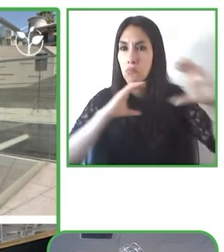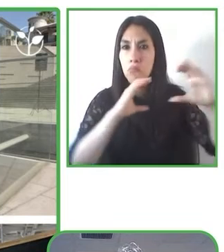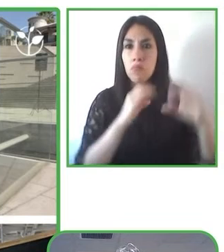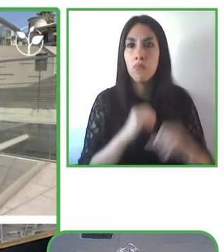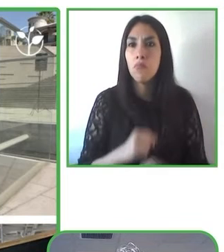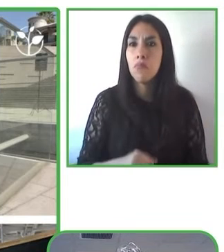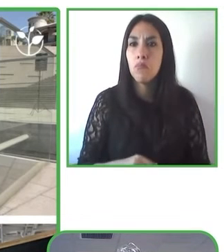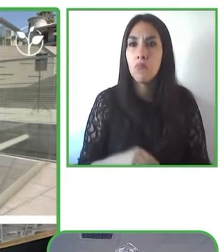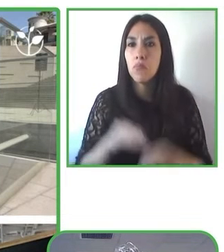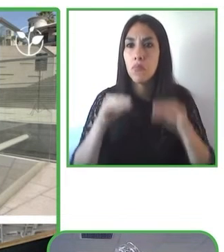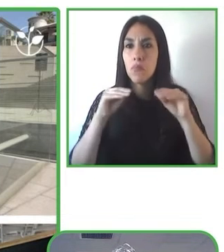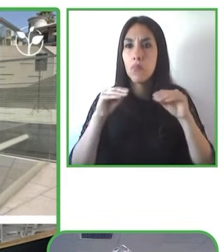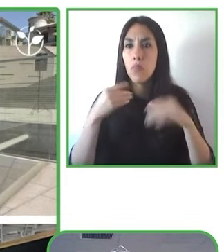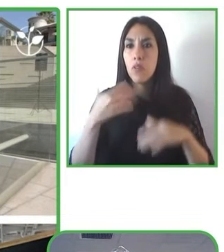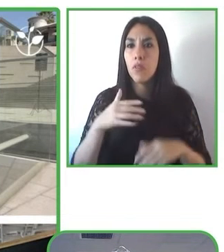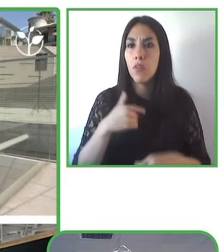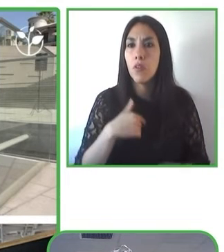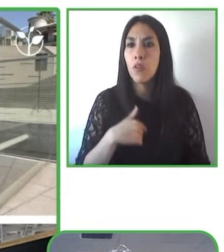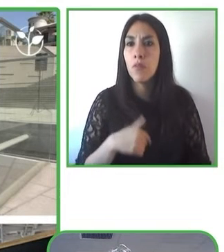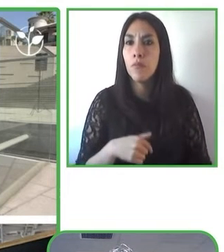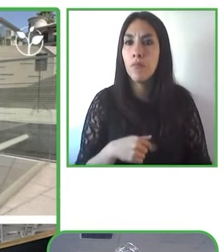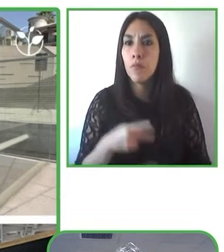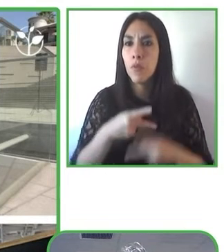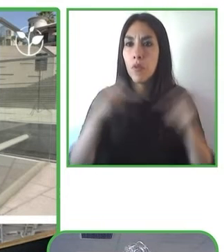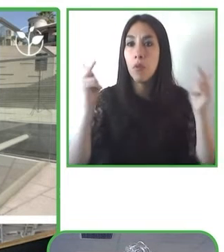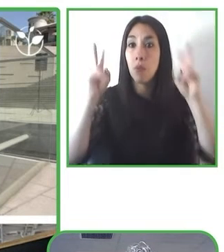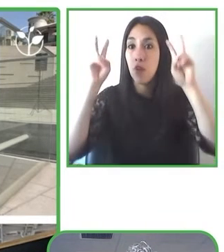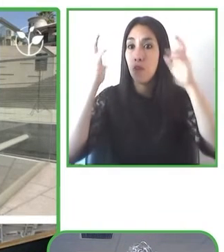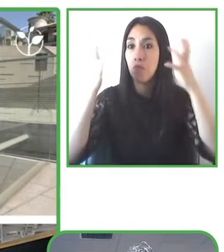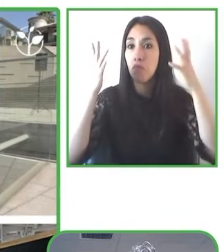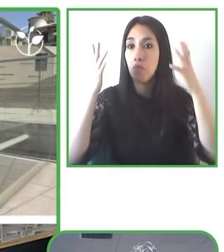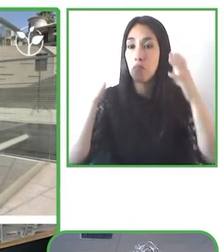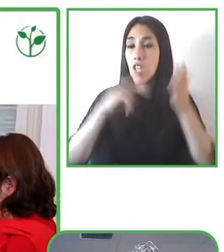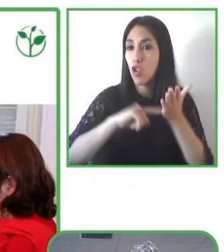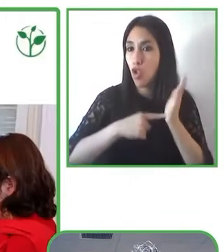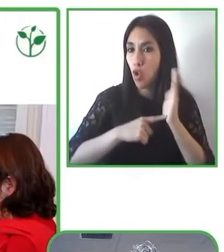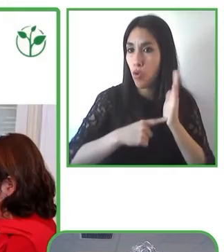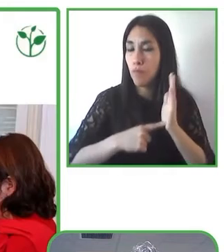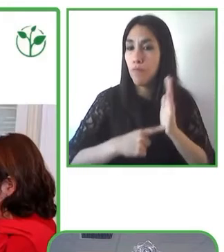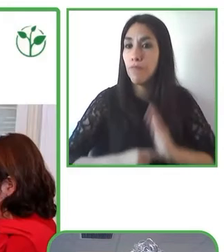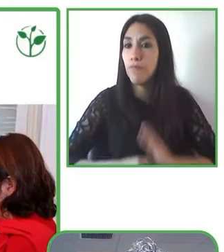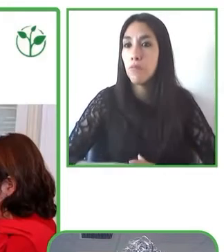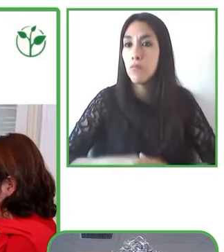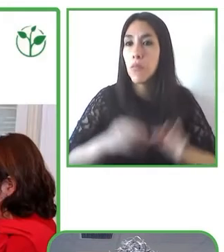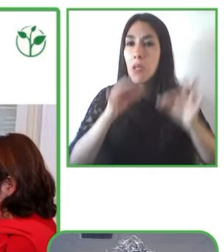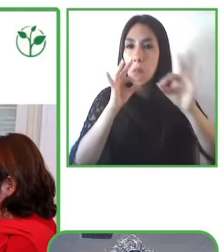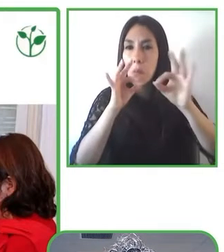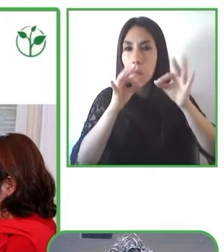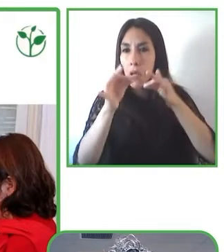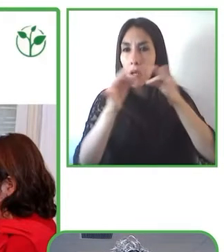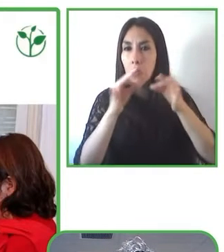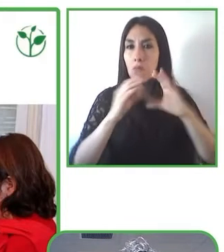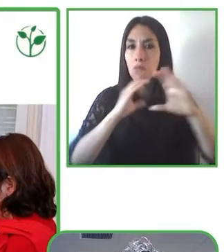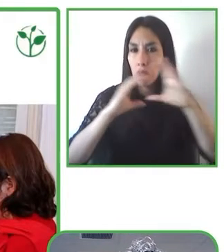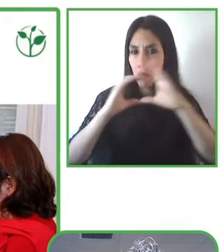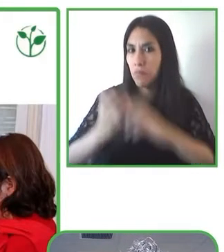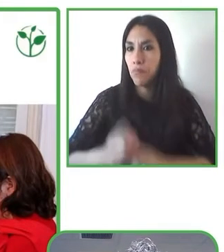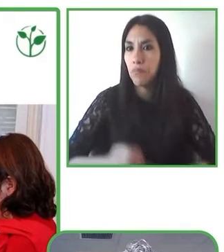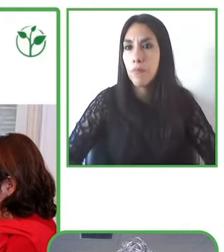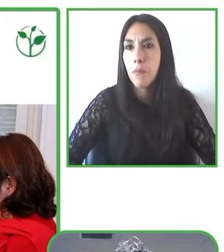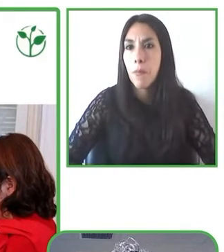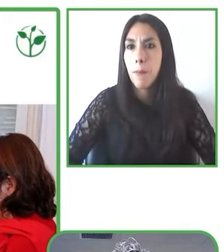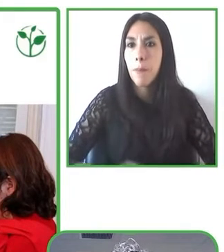comunicación para que desarrollen trámites en línea para las personas que sean accesibles, es decir, que cuenten con las pautas de accesibilidad